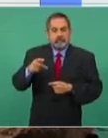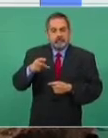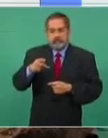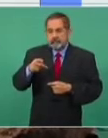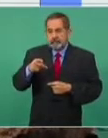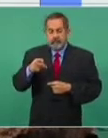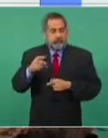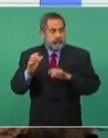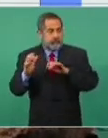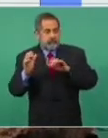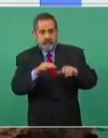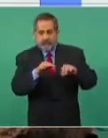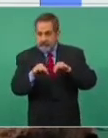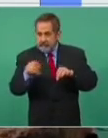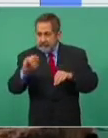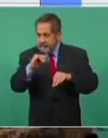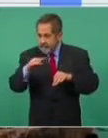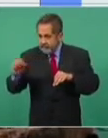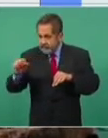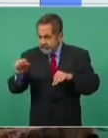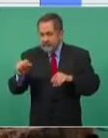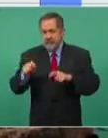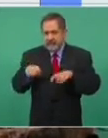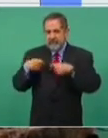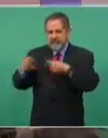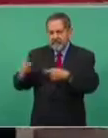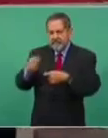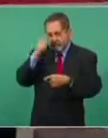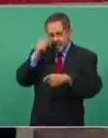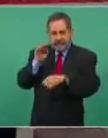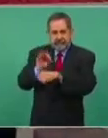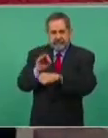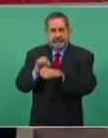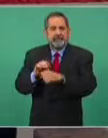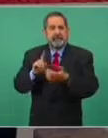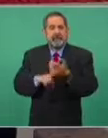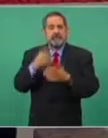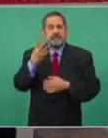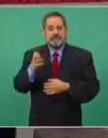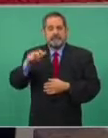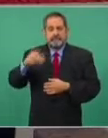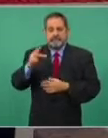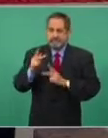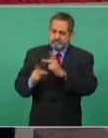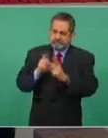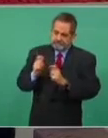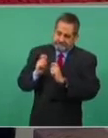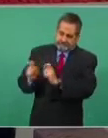inscritos en el Seguro Social por lo de la pandemia. 913 créditos.